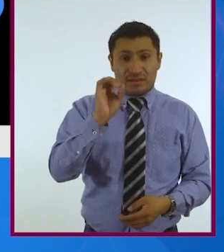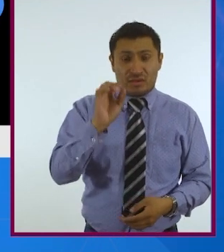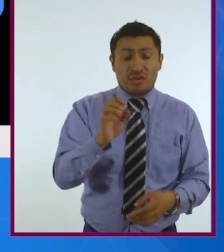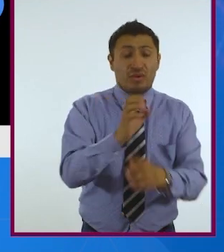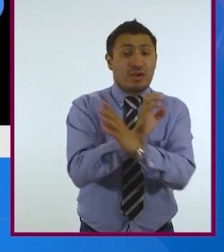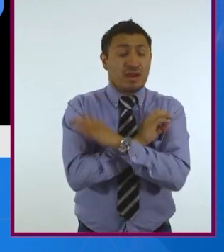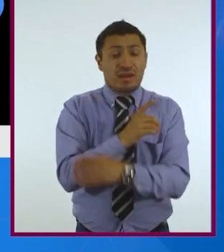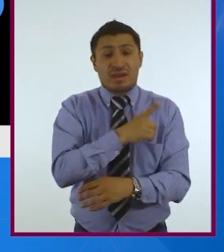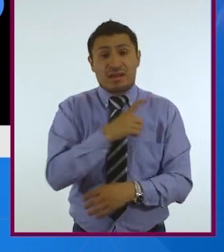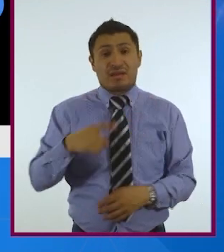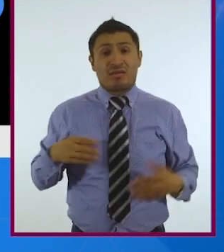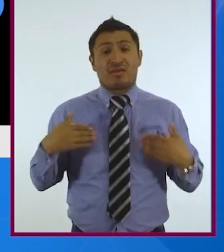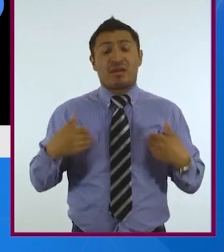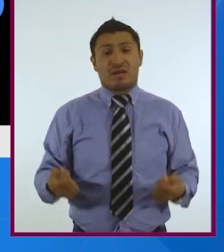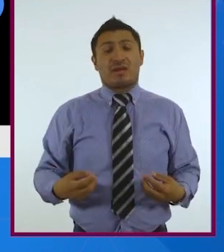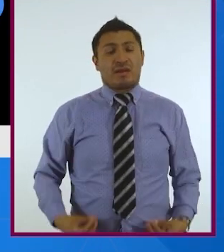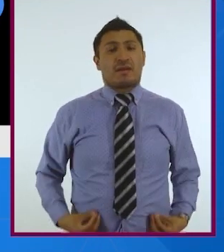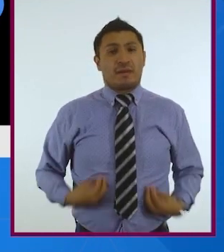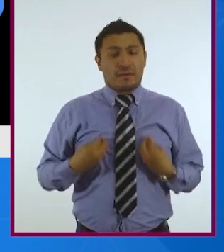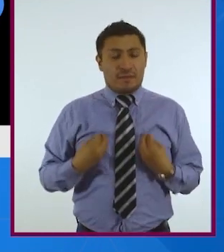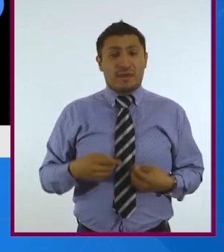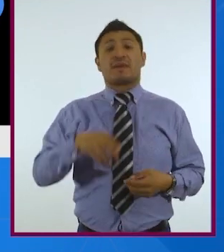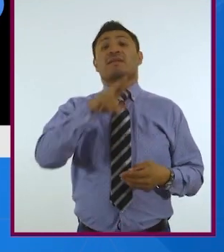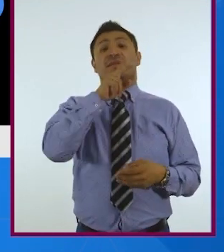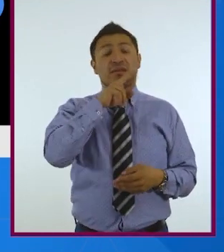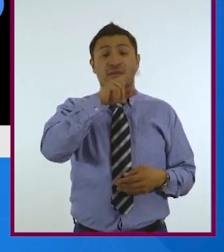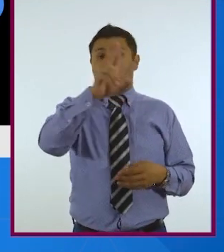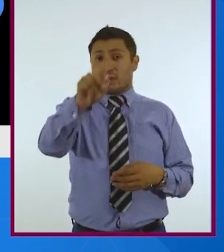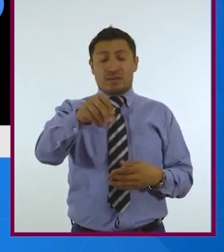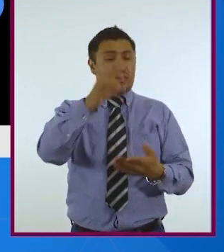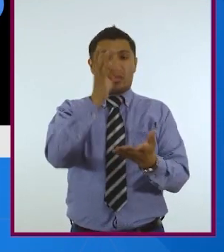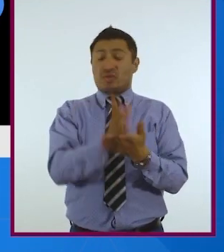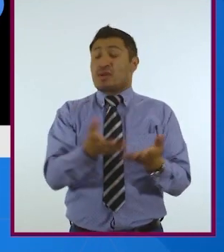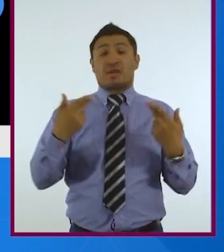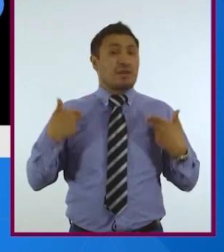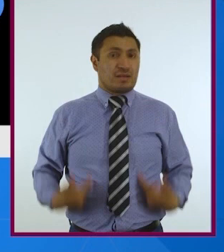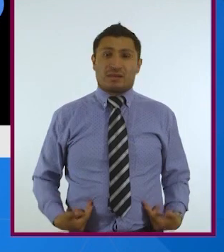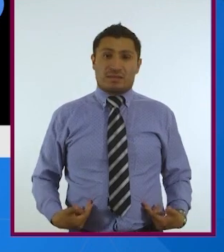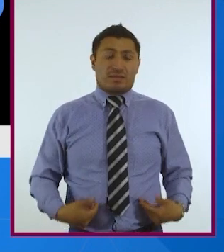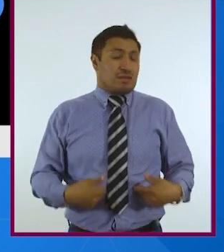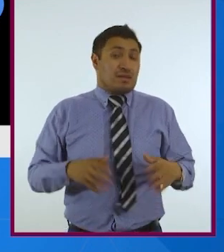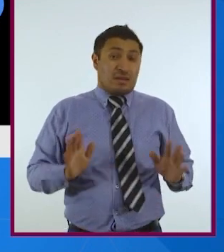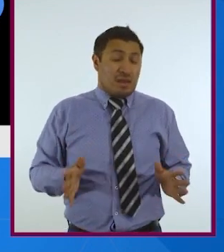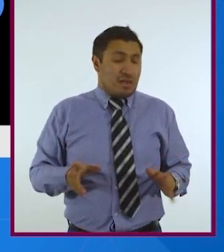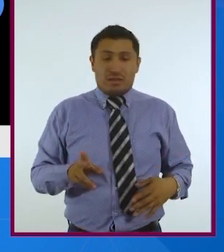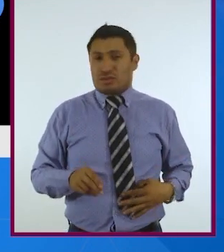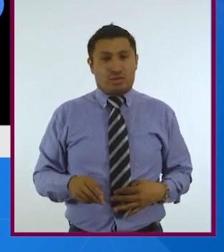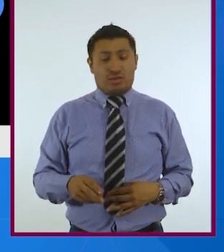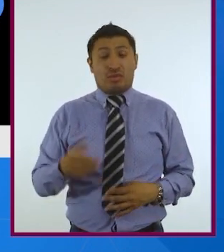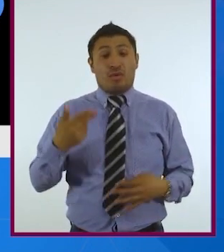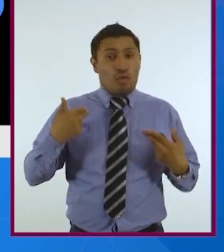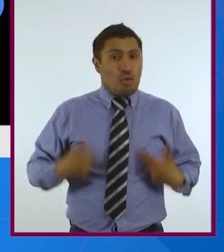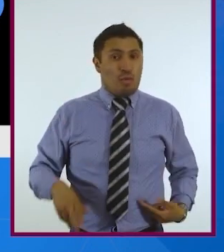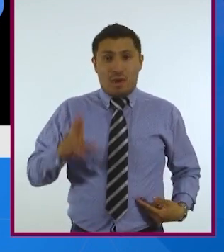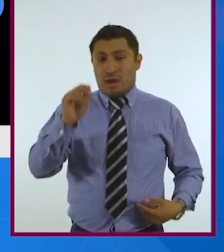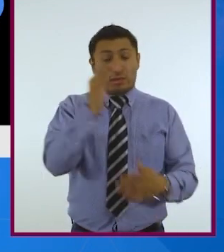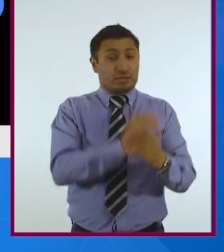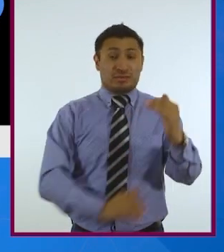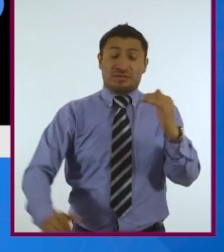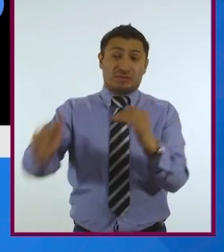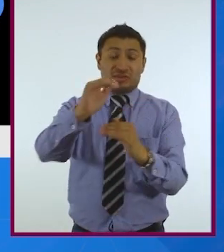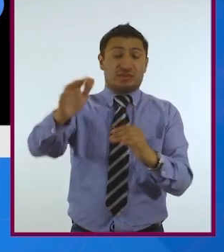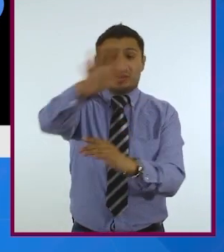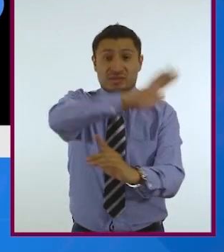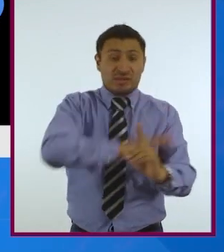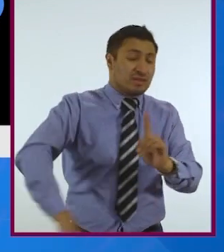que comprender que la vida que nos debe de preocupar no es nada más la vida humana y que la vida humana no es superior al resto